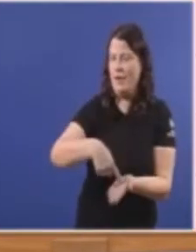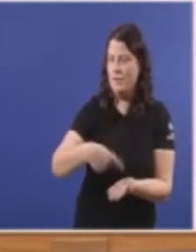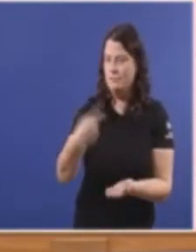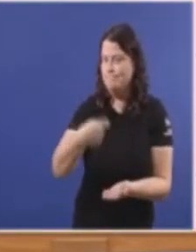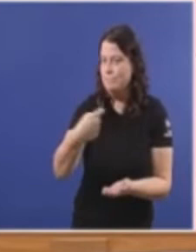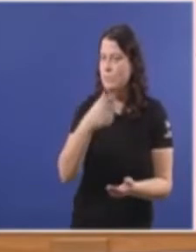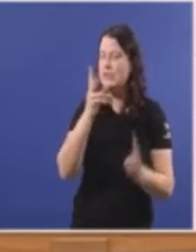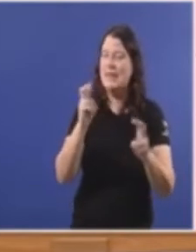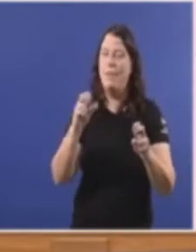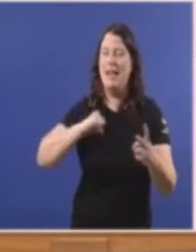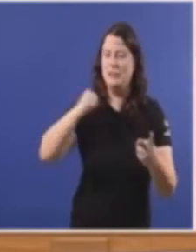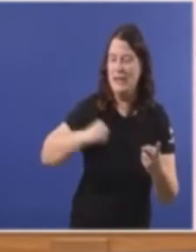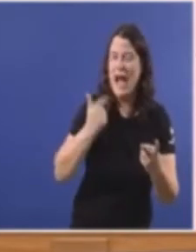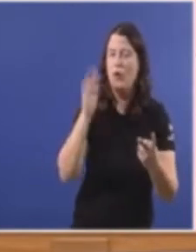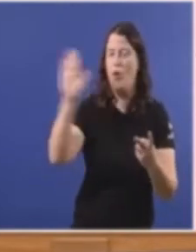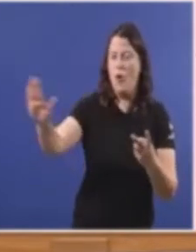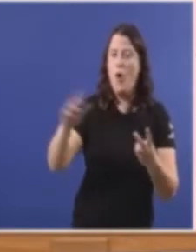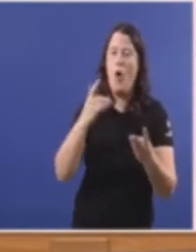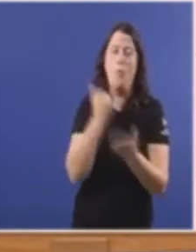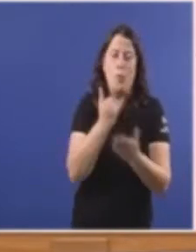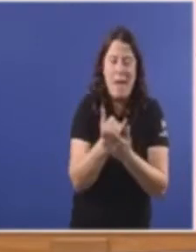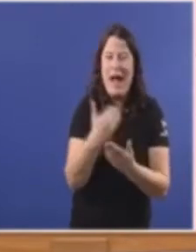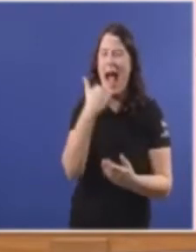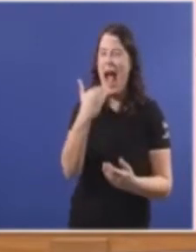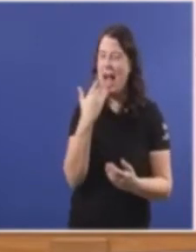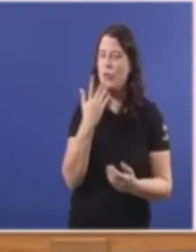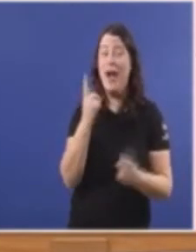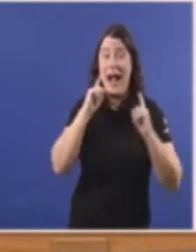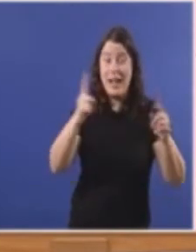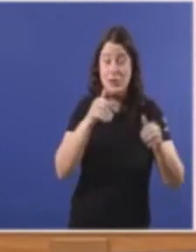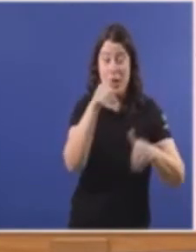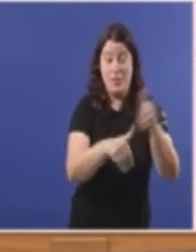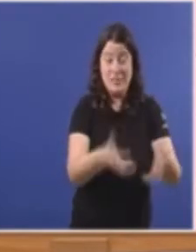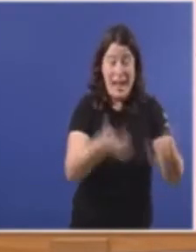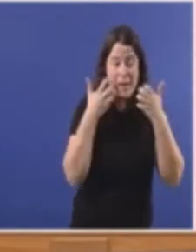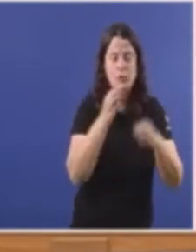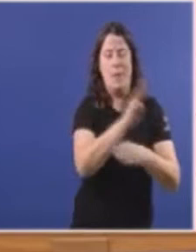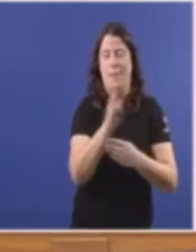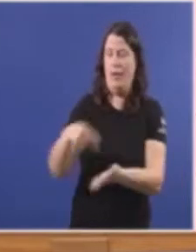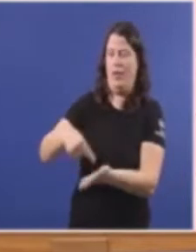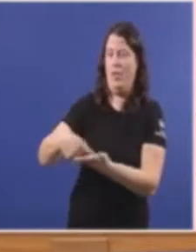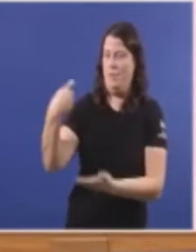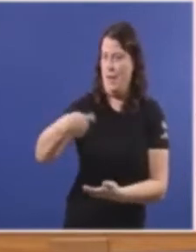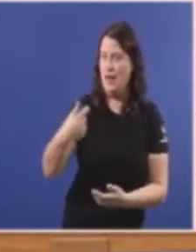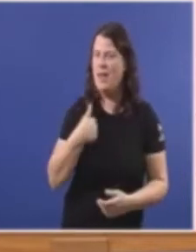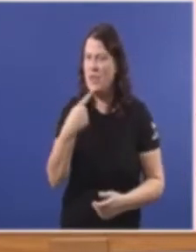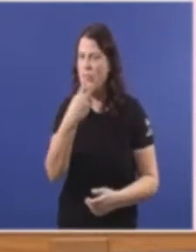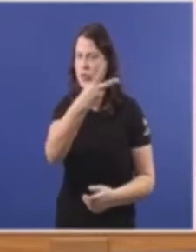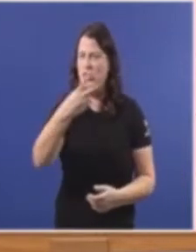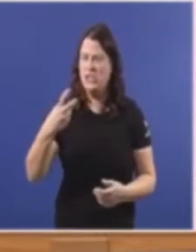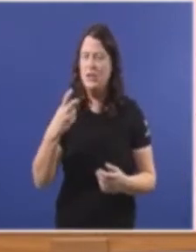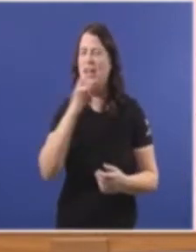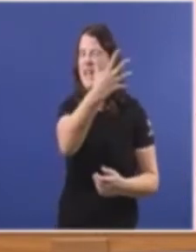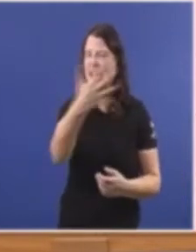Por unha prova diagnóstica No caso de que ganásemos As eleccións 30 206 euros Por unha consulta